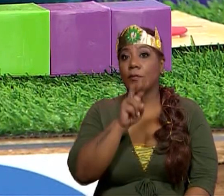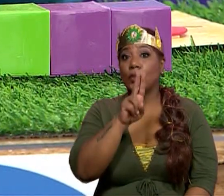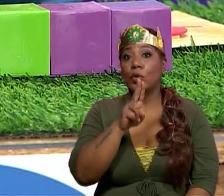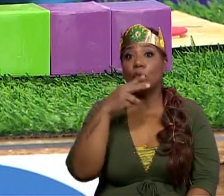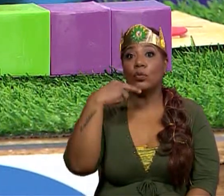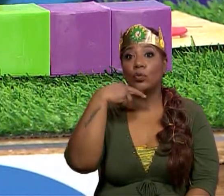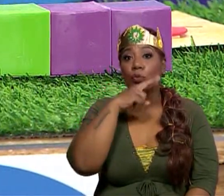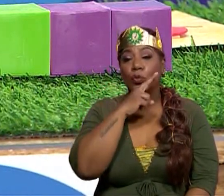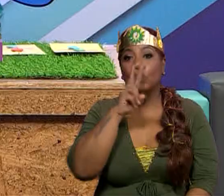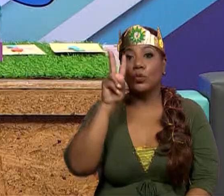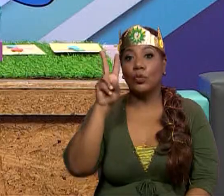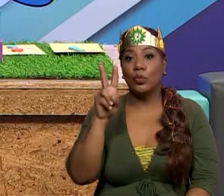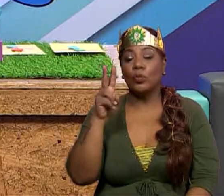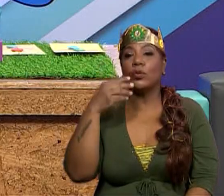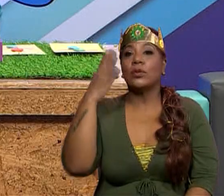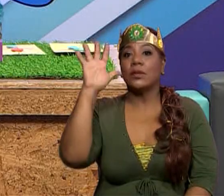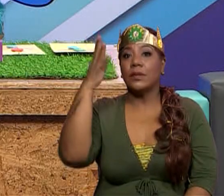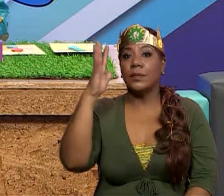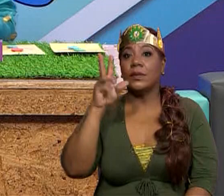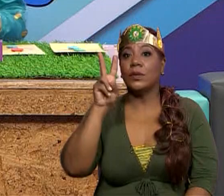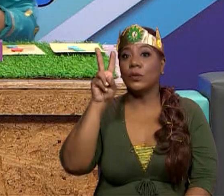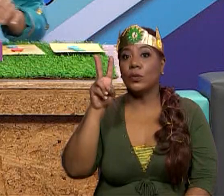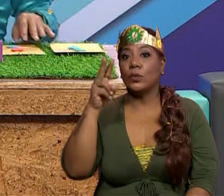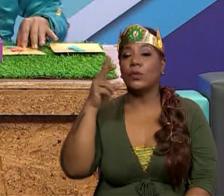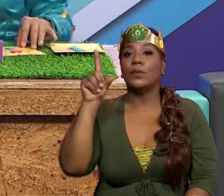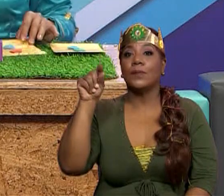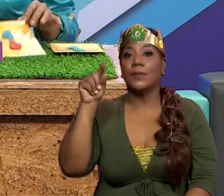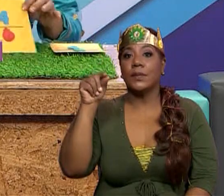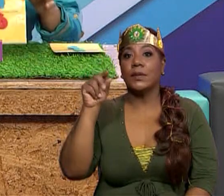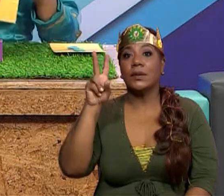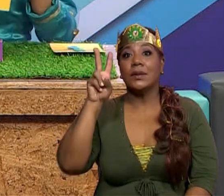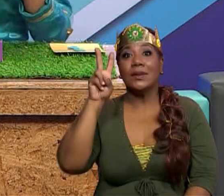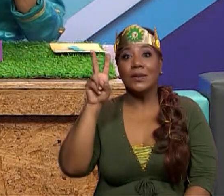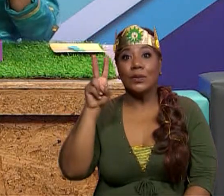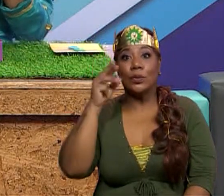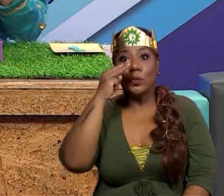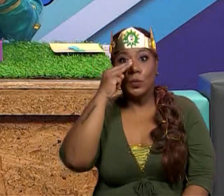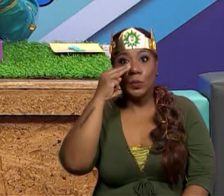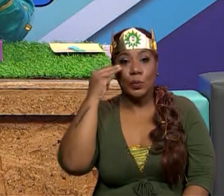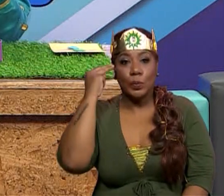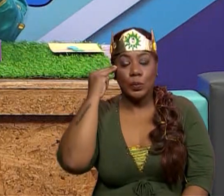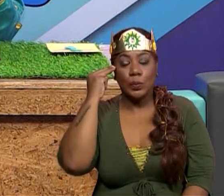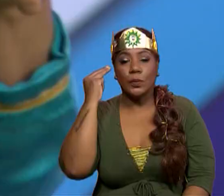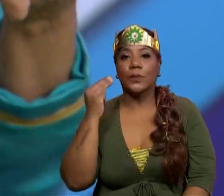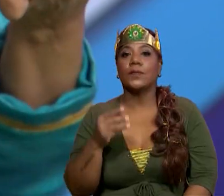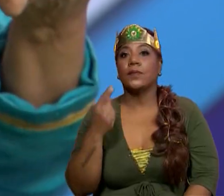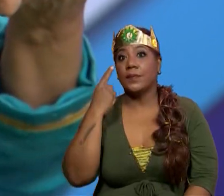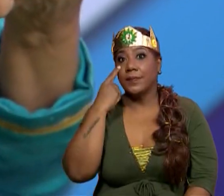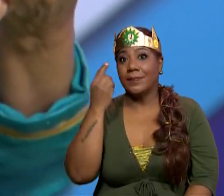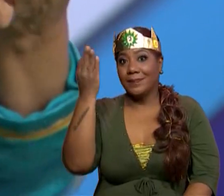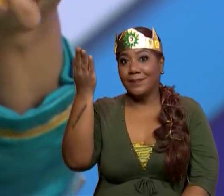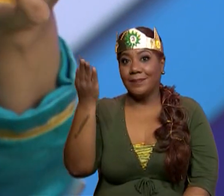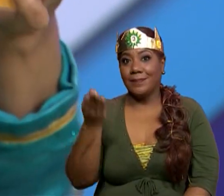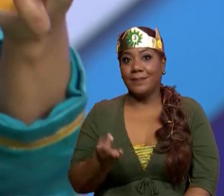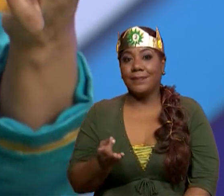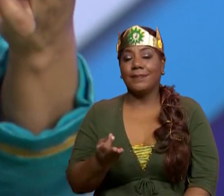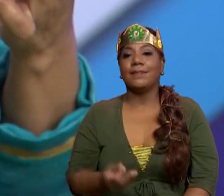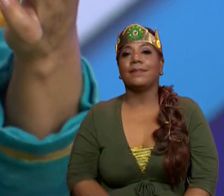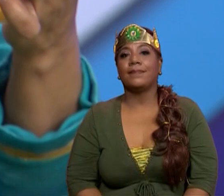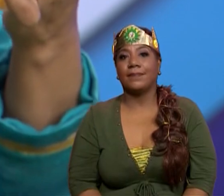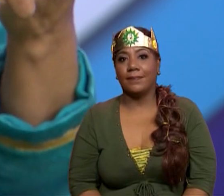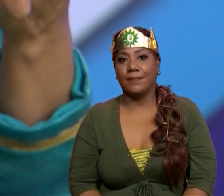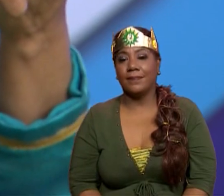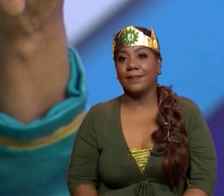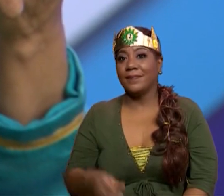iguales. En este caso, como les decía, esto es una expresión, ¿verdad? Una expresión de una fracción.